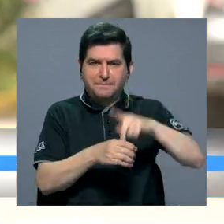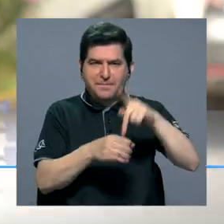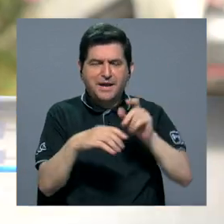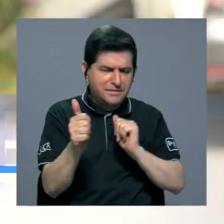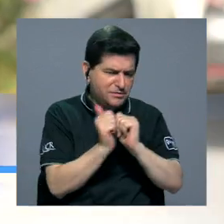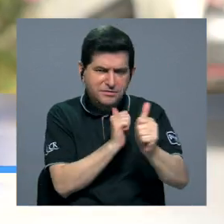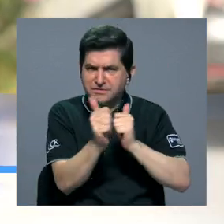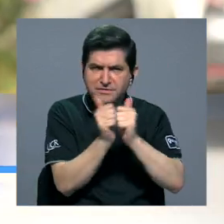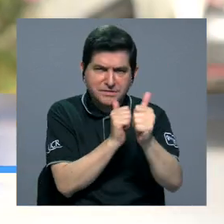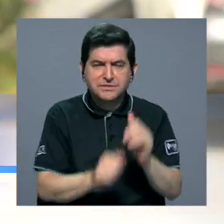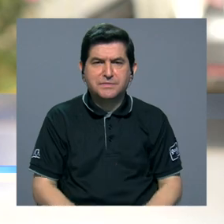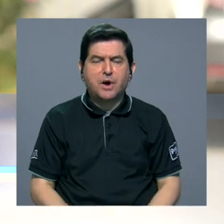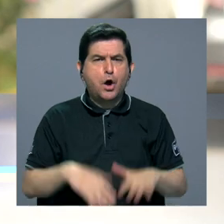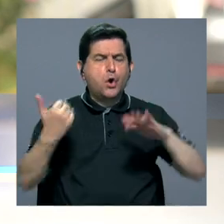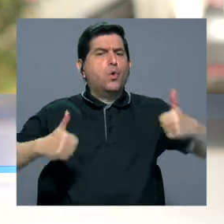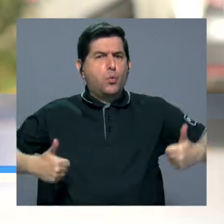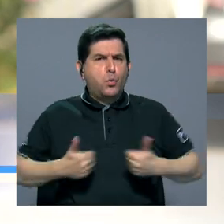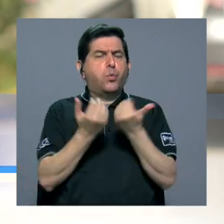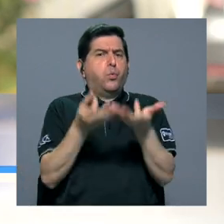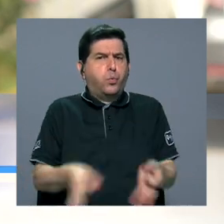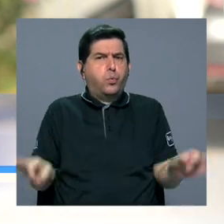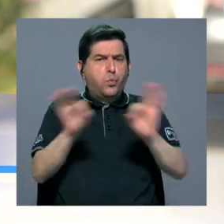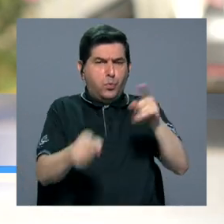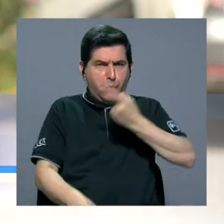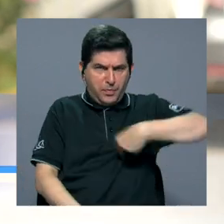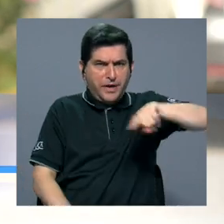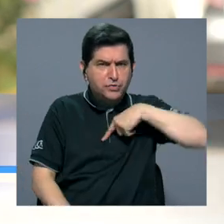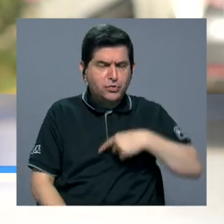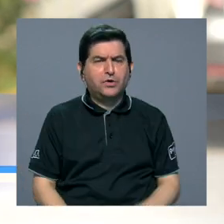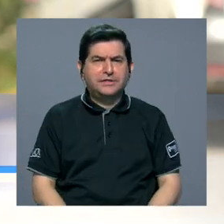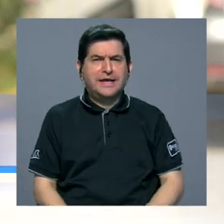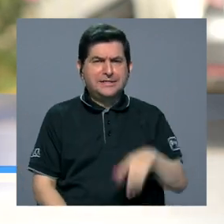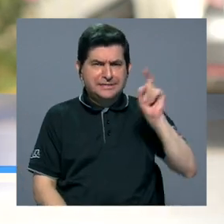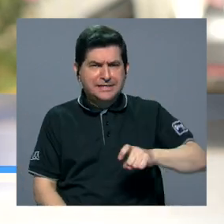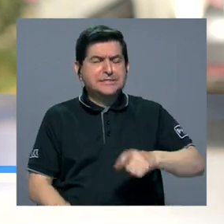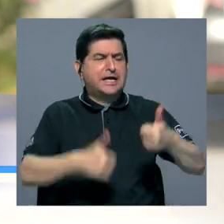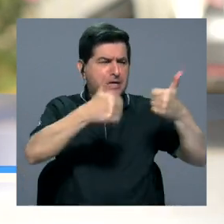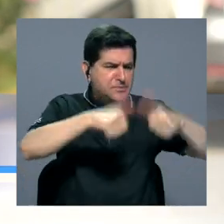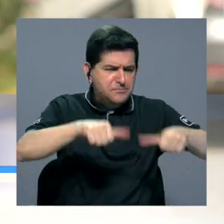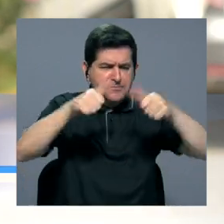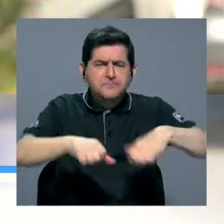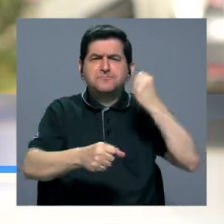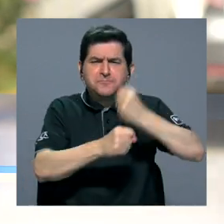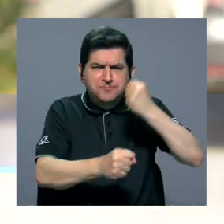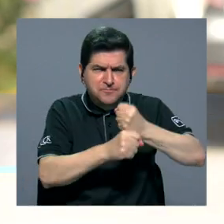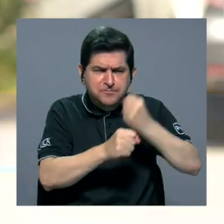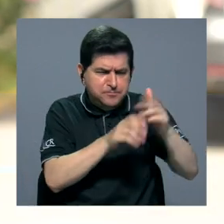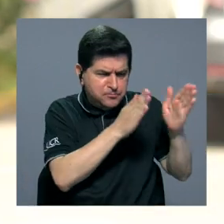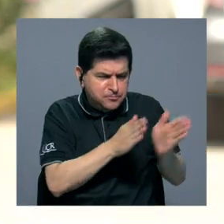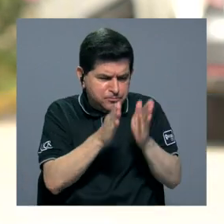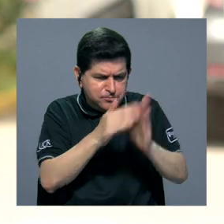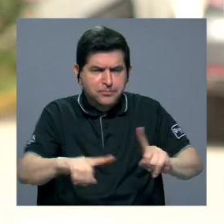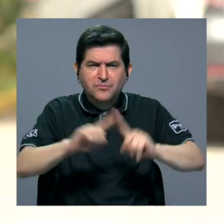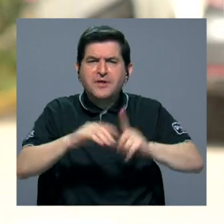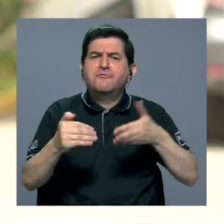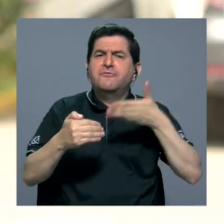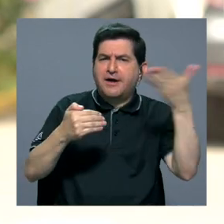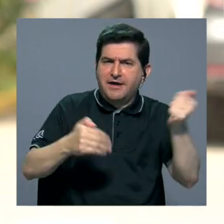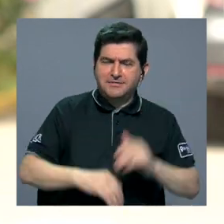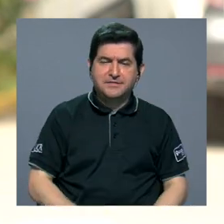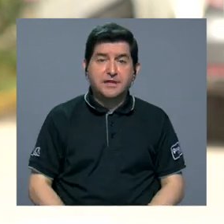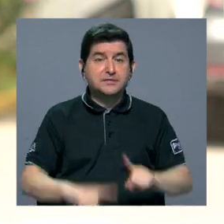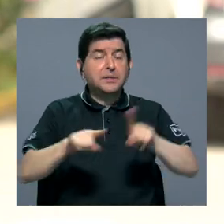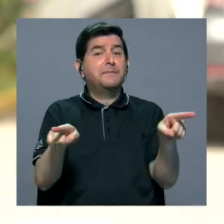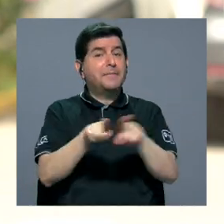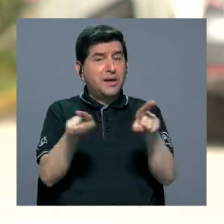este concurso ha sido un reto muy grande para nosotras. Nos hemos tenido que poner de acuerdo, trabajar, organizarnos en muchas cosas. Pero